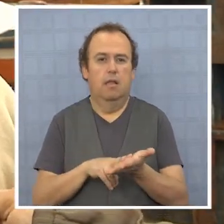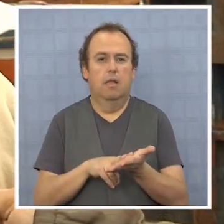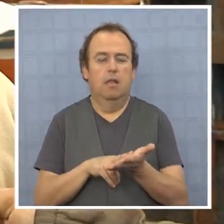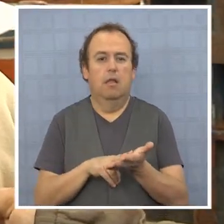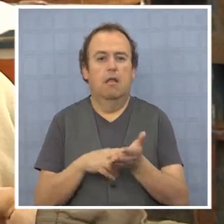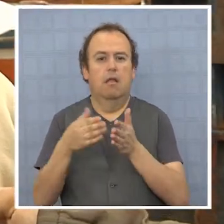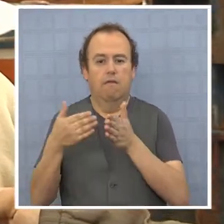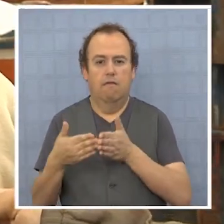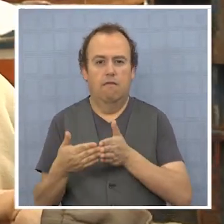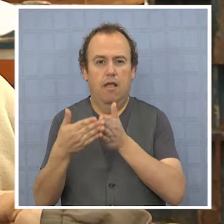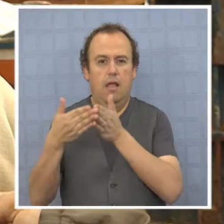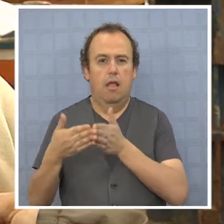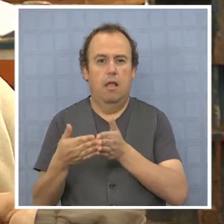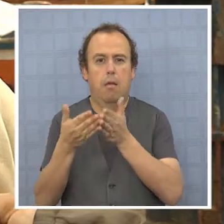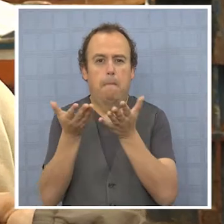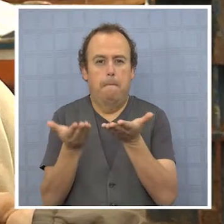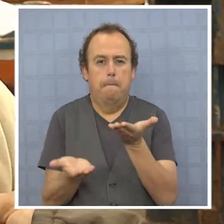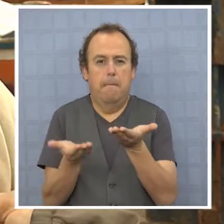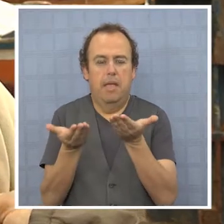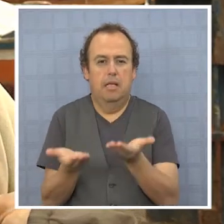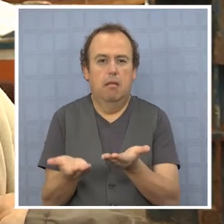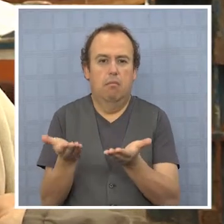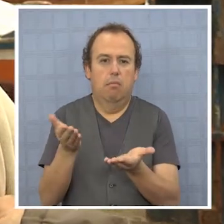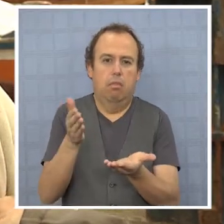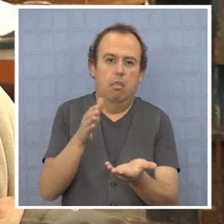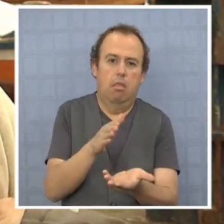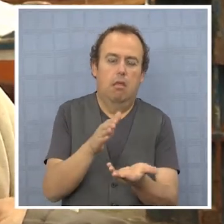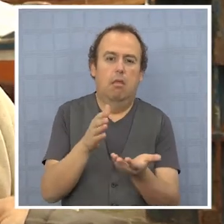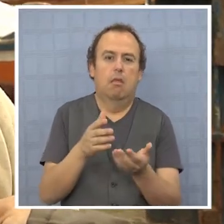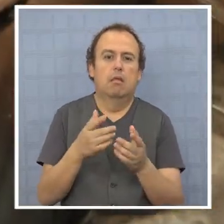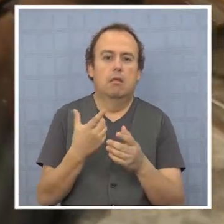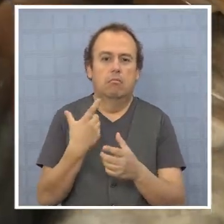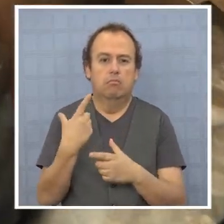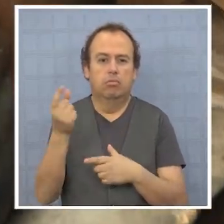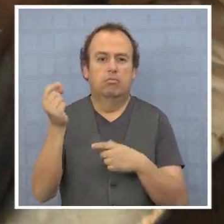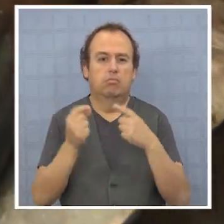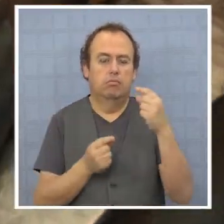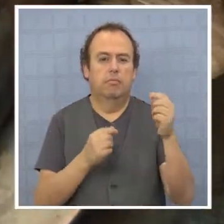barcos se daban vueltas, porque era cuando más pechaba el pescado. Y de repente también se iba gente.